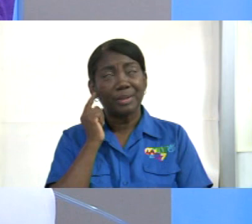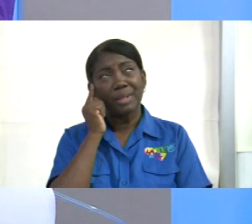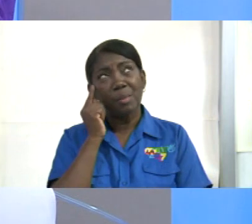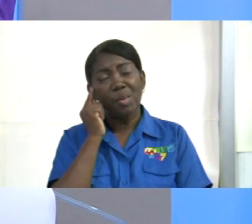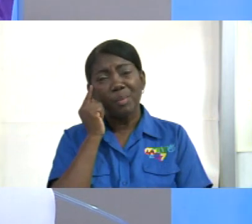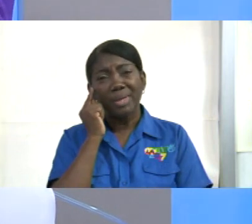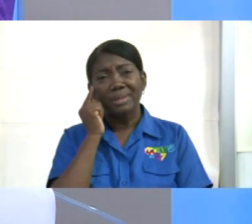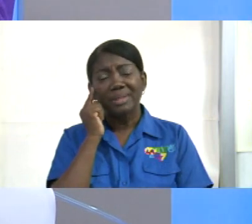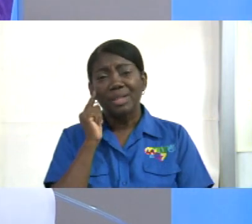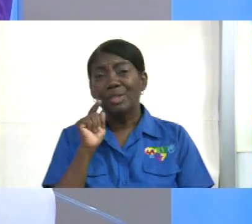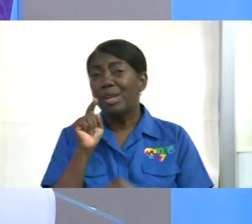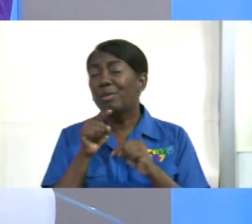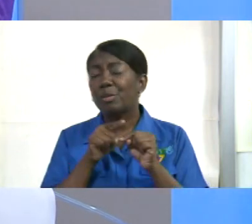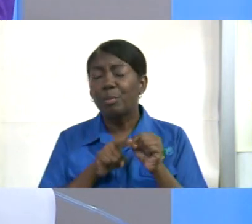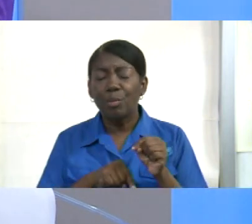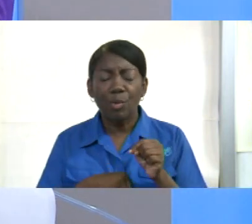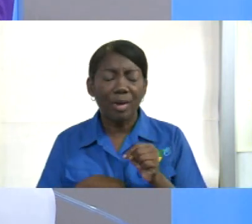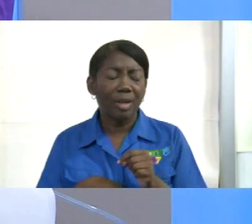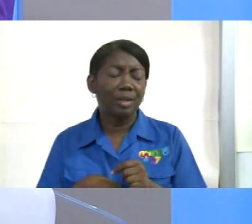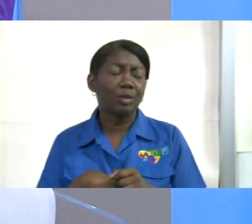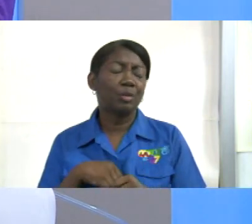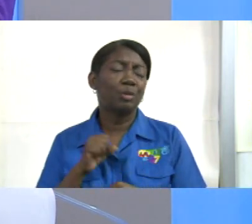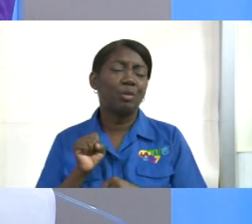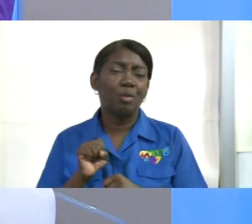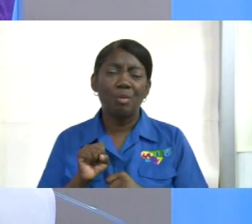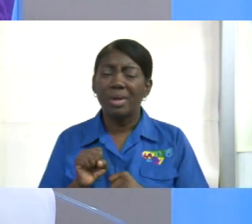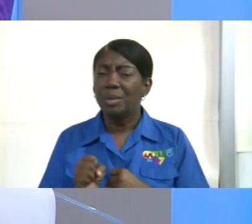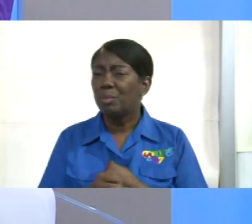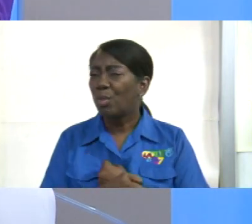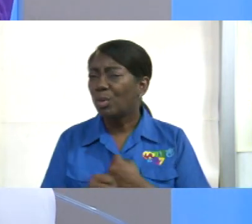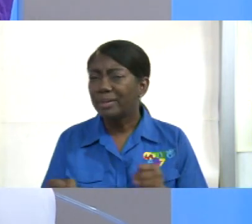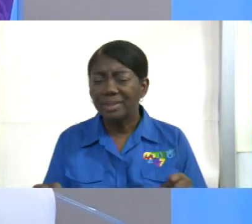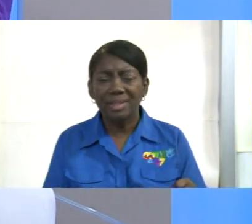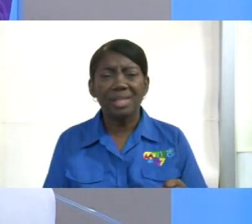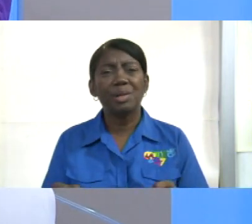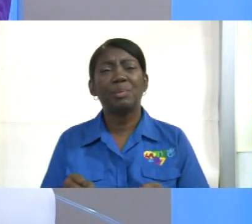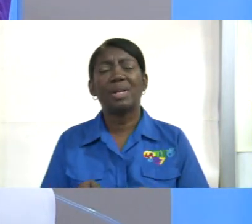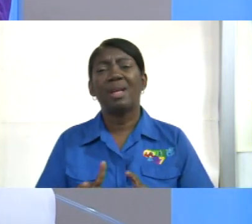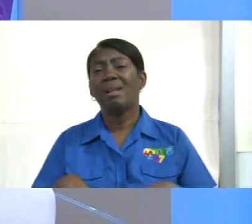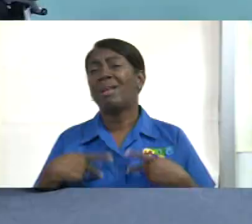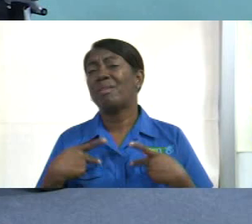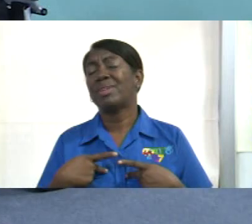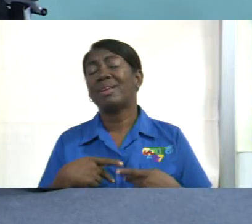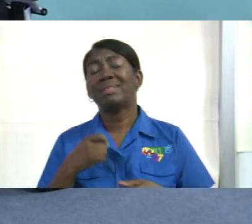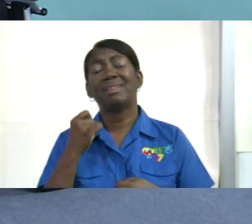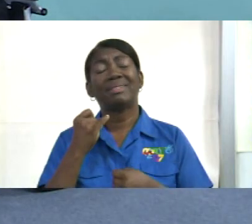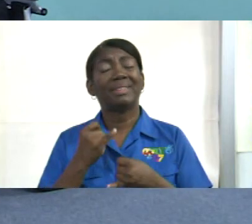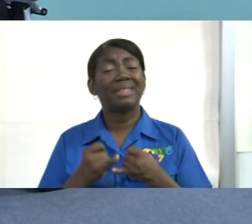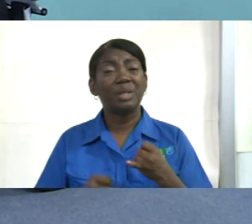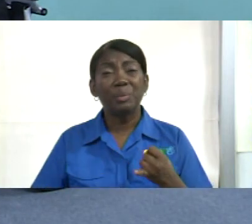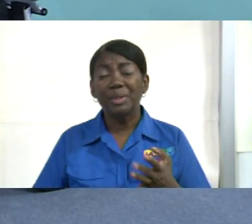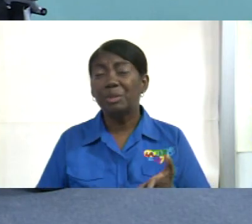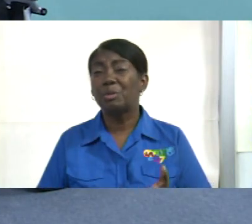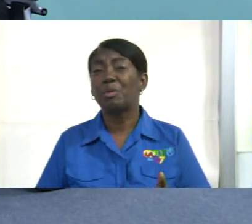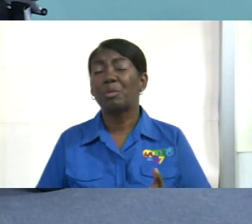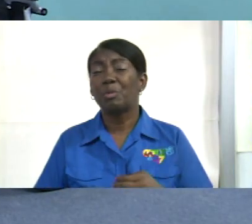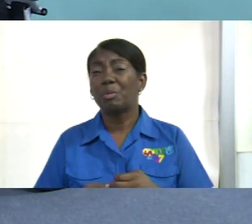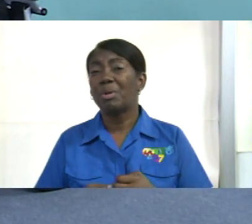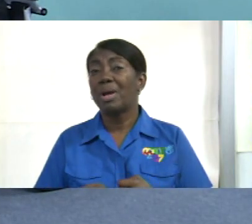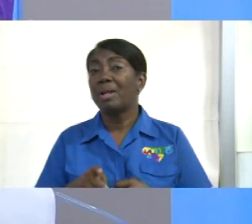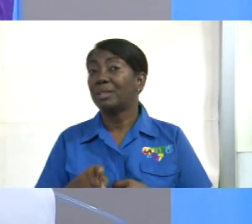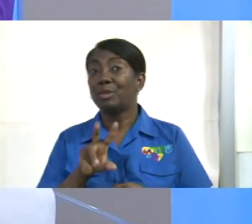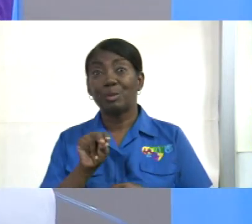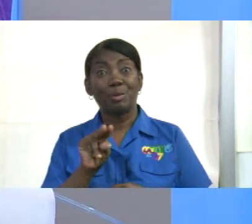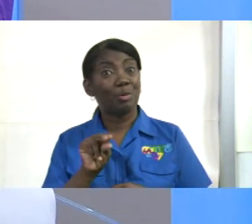que ya no podemos más, que la vida se acabó. No, la vida no se acaba